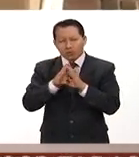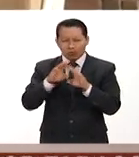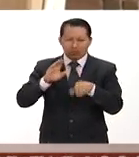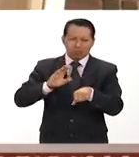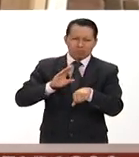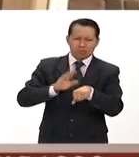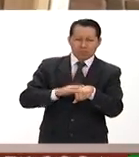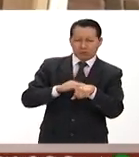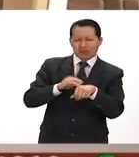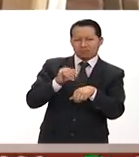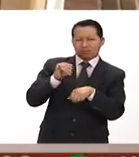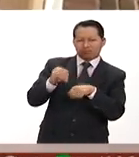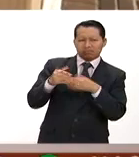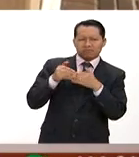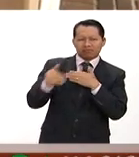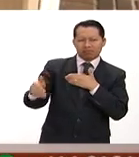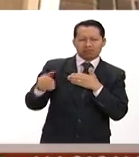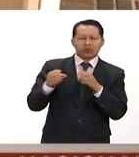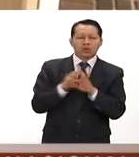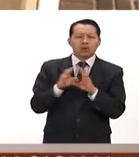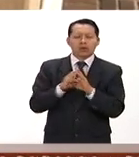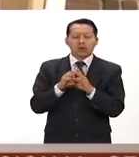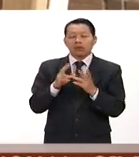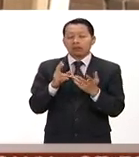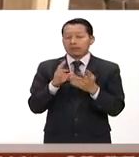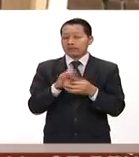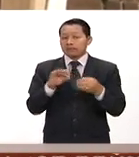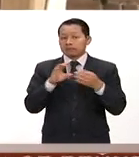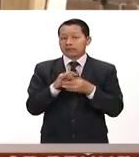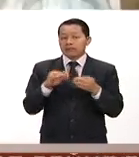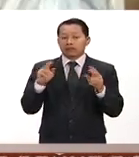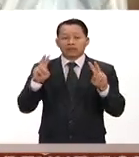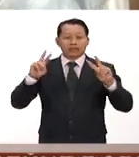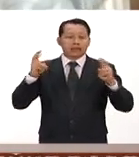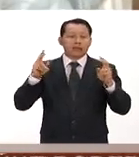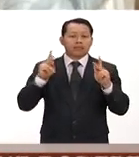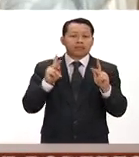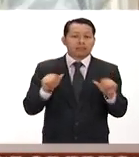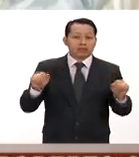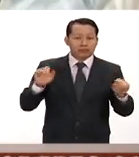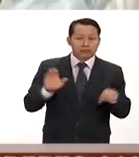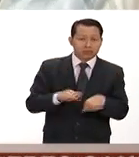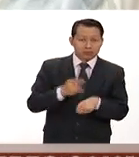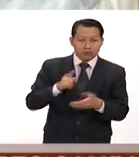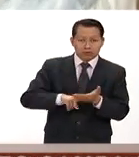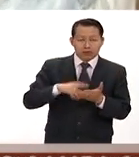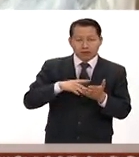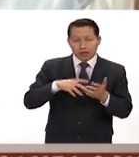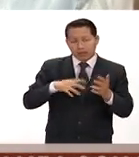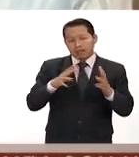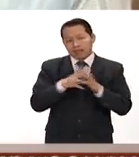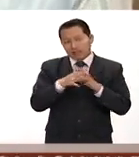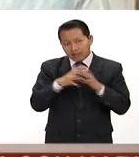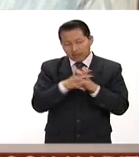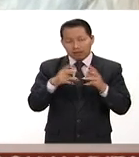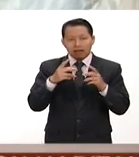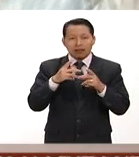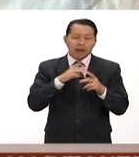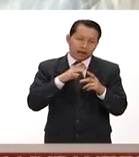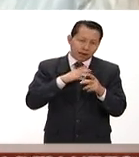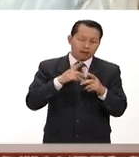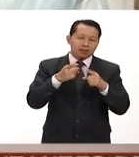no es lo mismo hablar de paz cuando se está sufriendo la guerra a hablar de paz en los